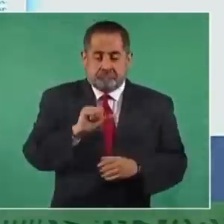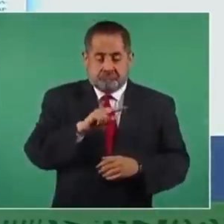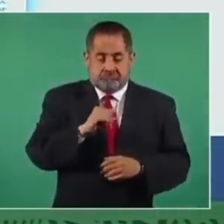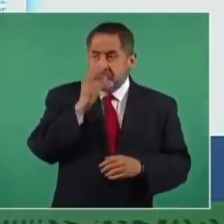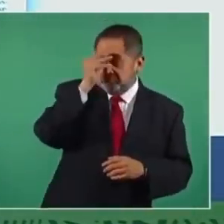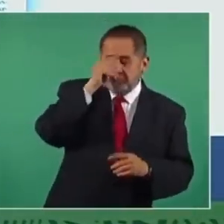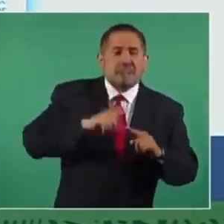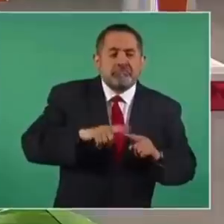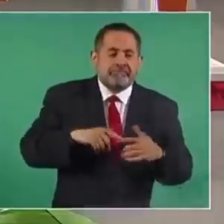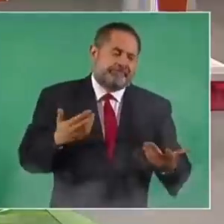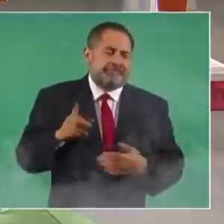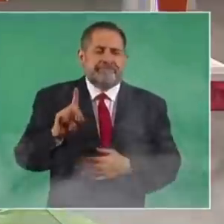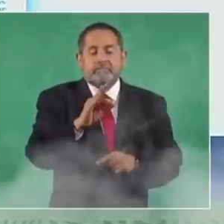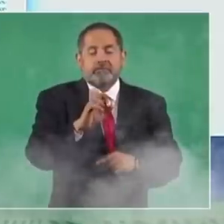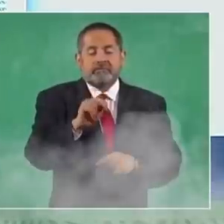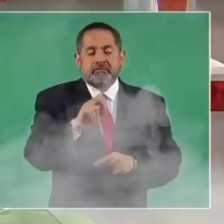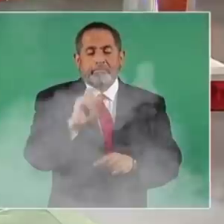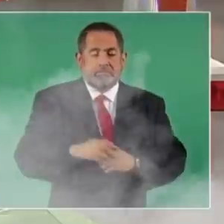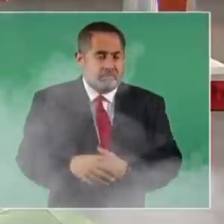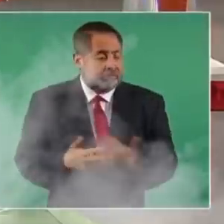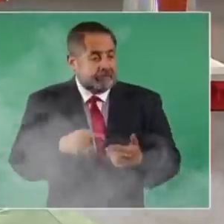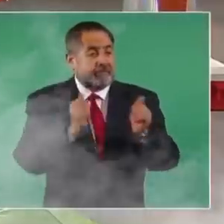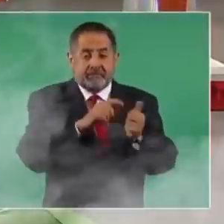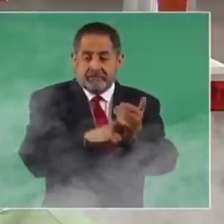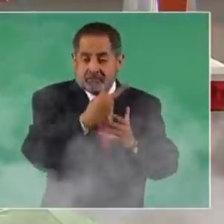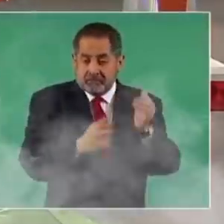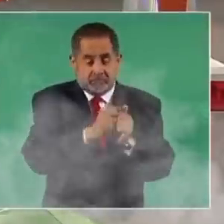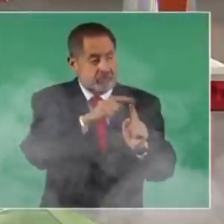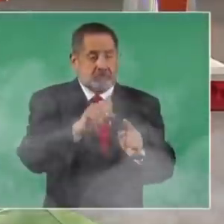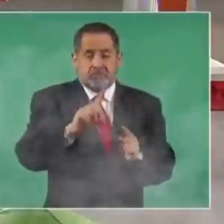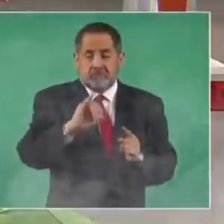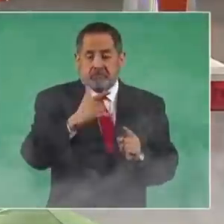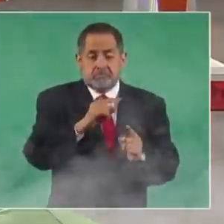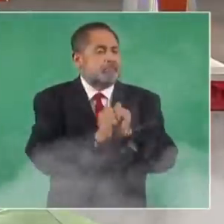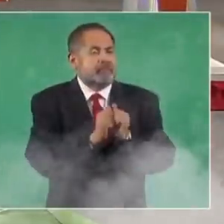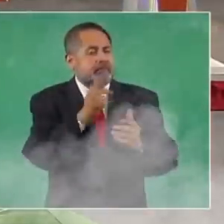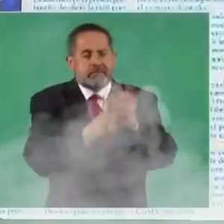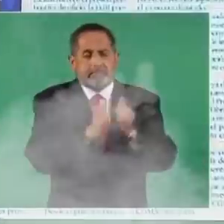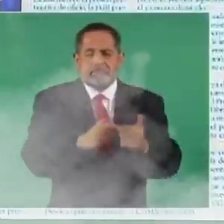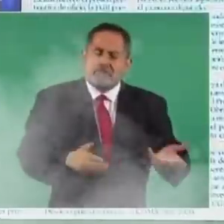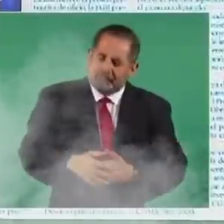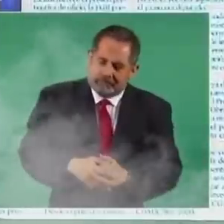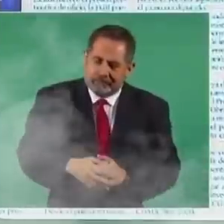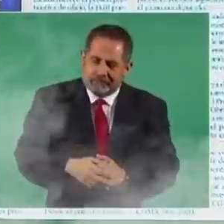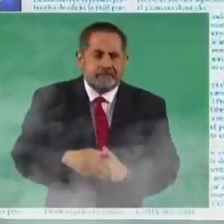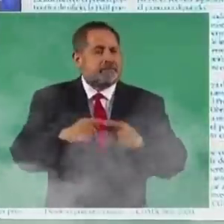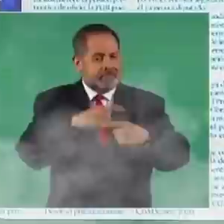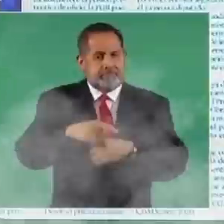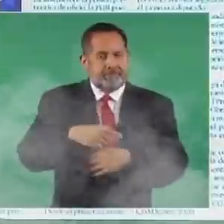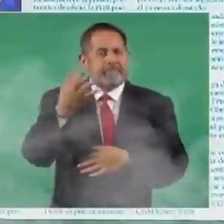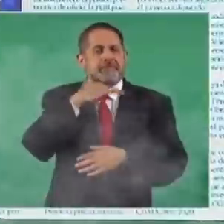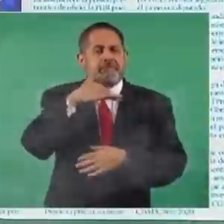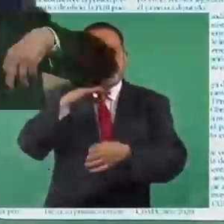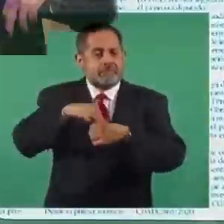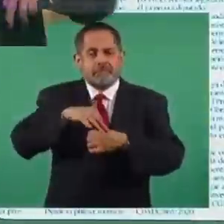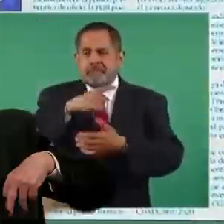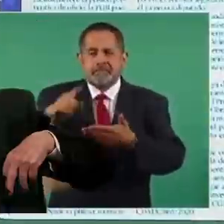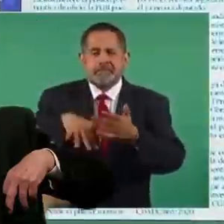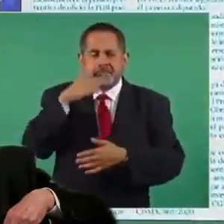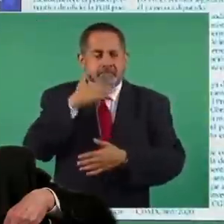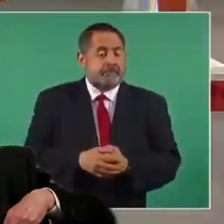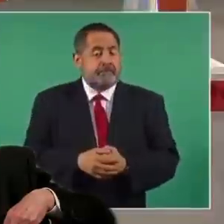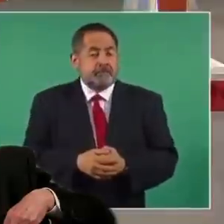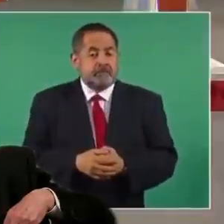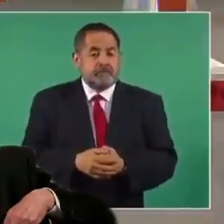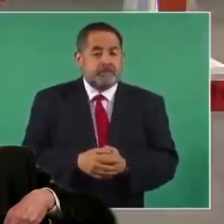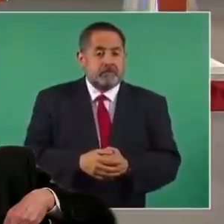Pues es Diego Fernández de Ceballos. Con Diego se entiende Salinas. Se hace el fraude en 1988.